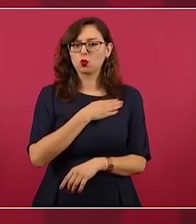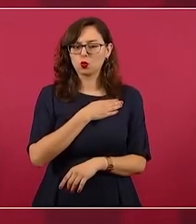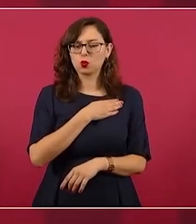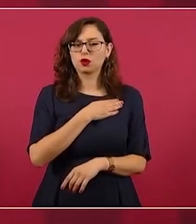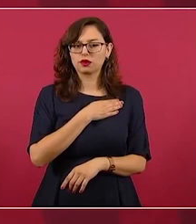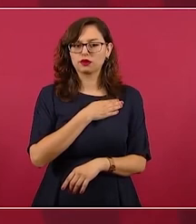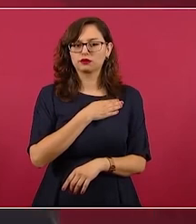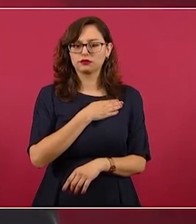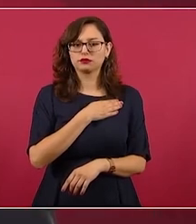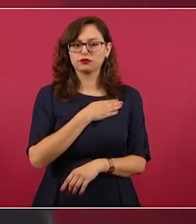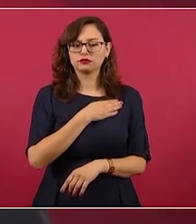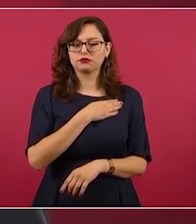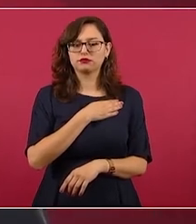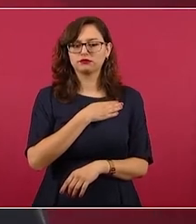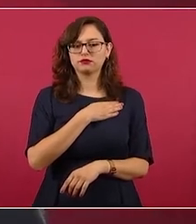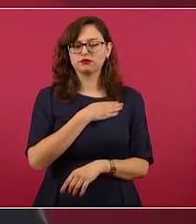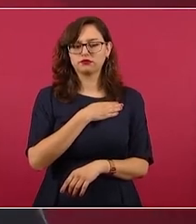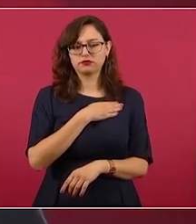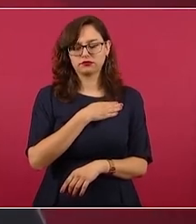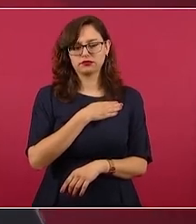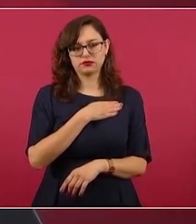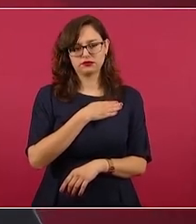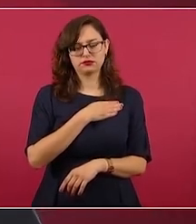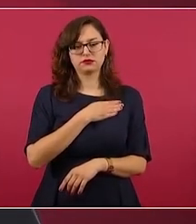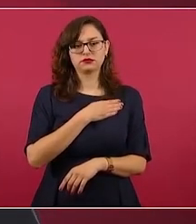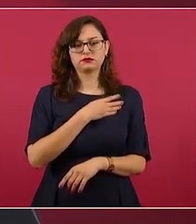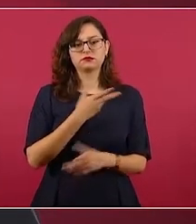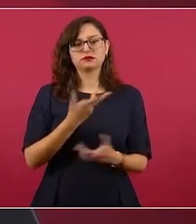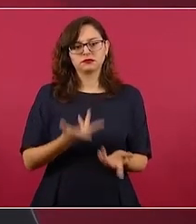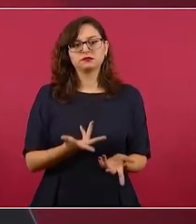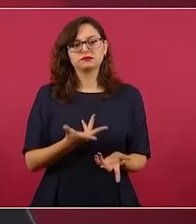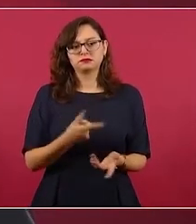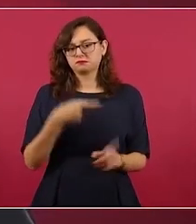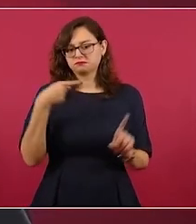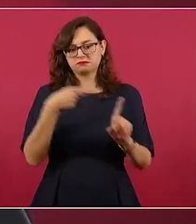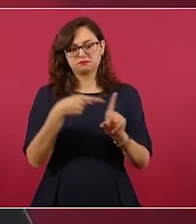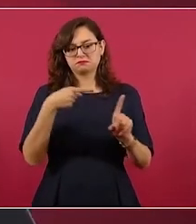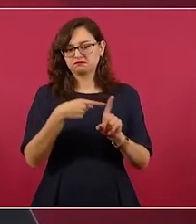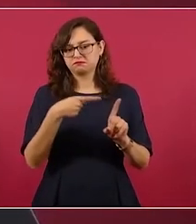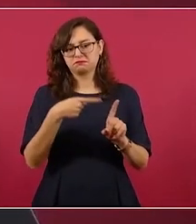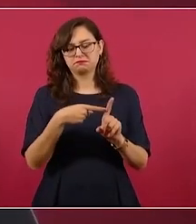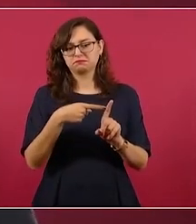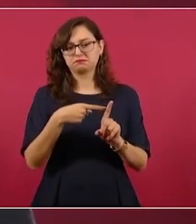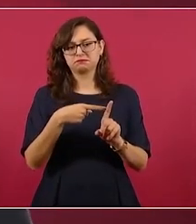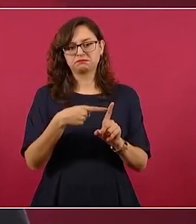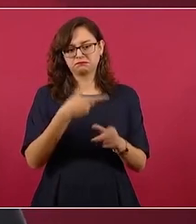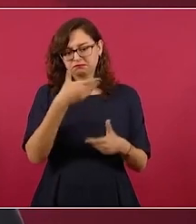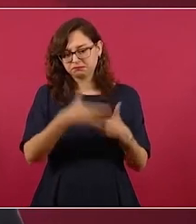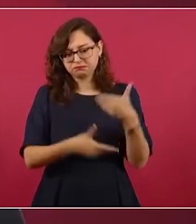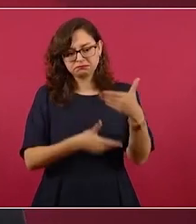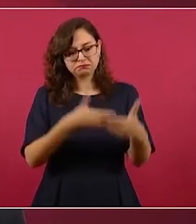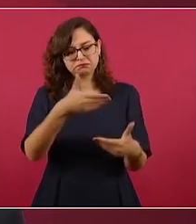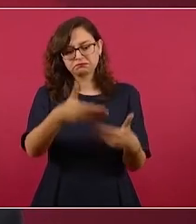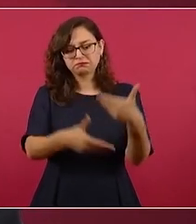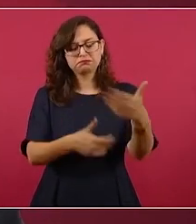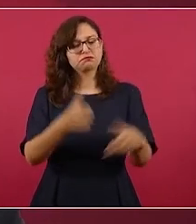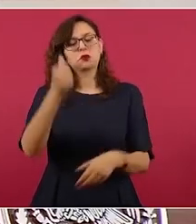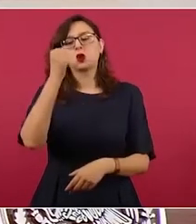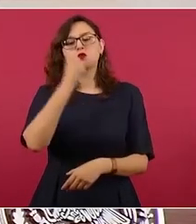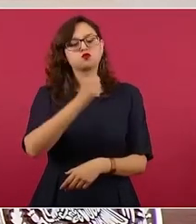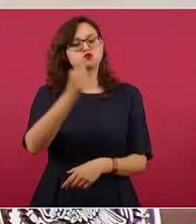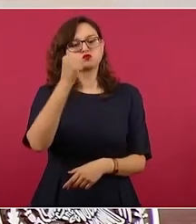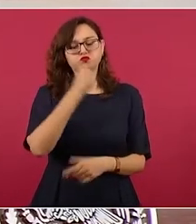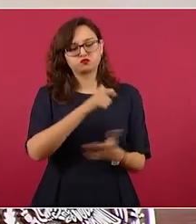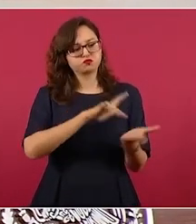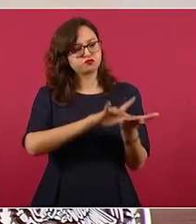y siempre va a contar con